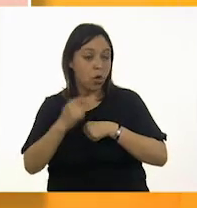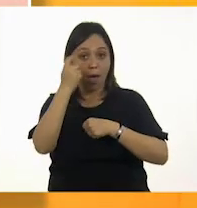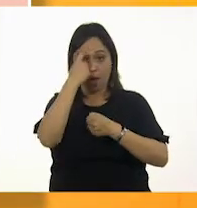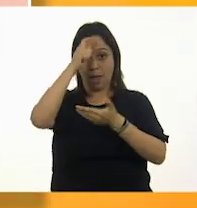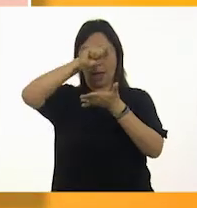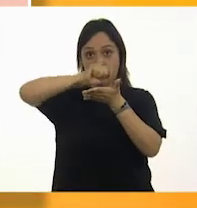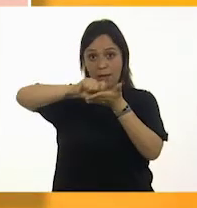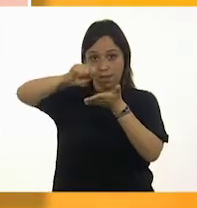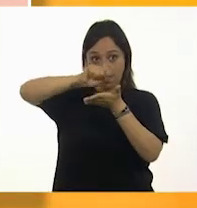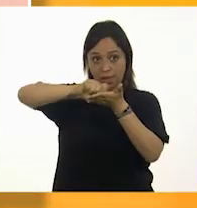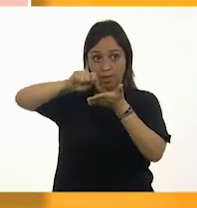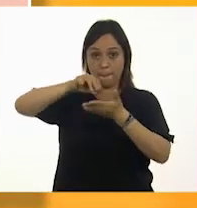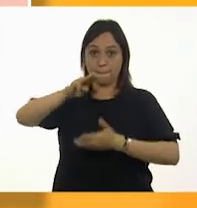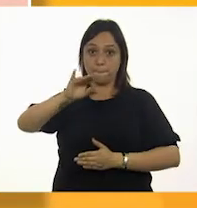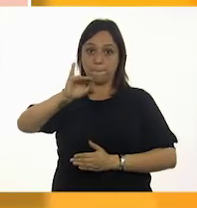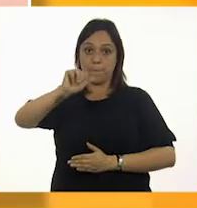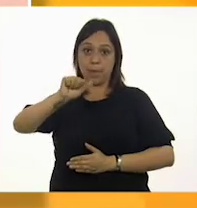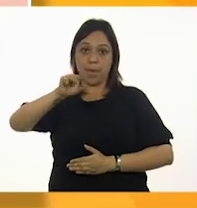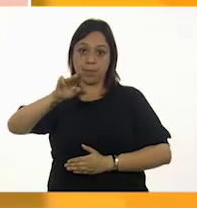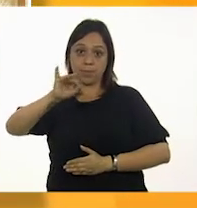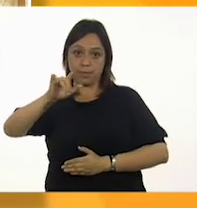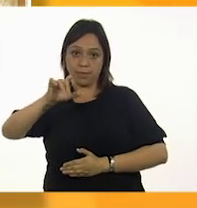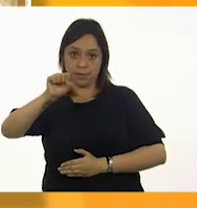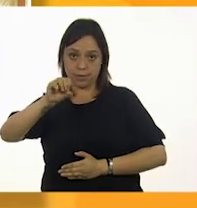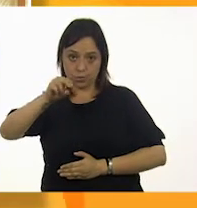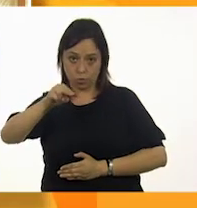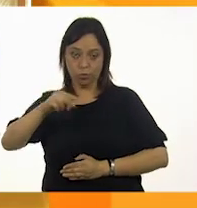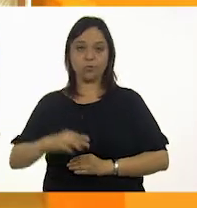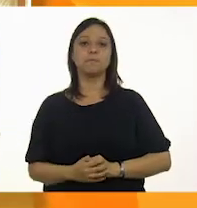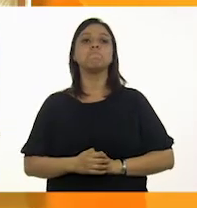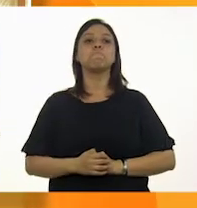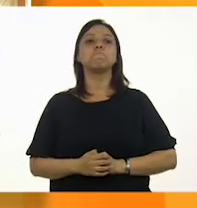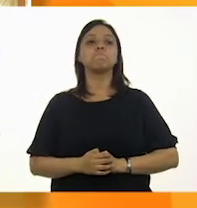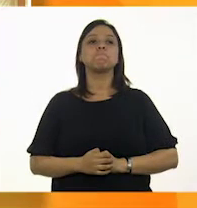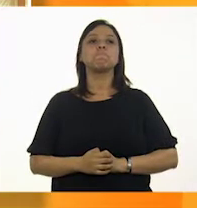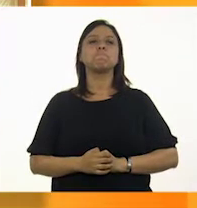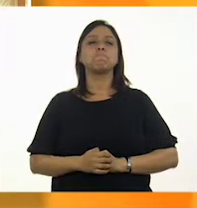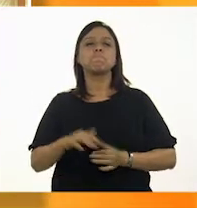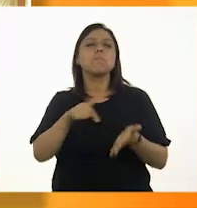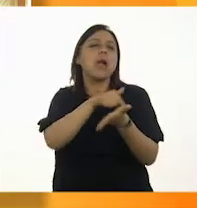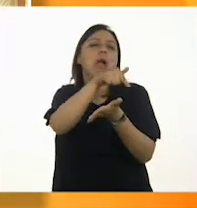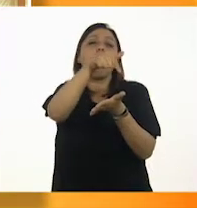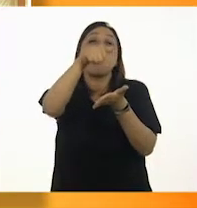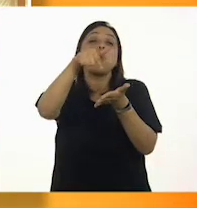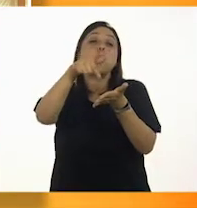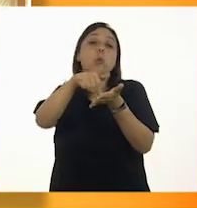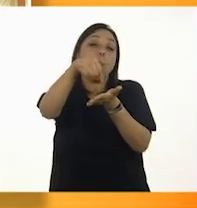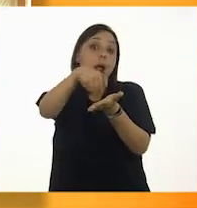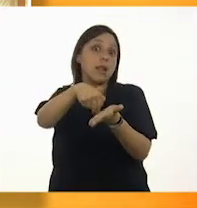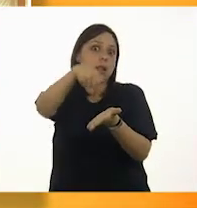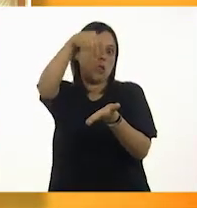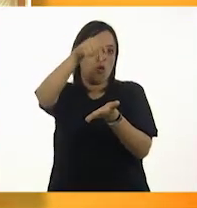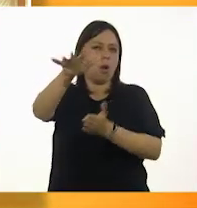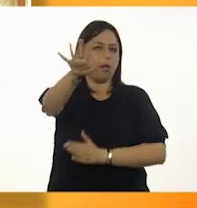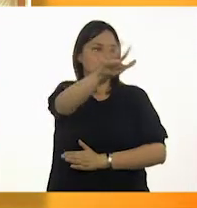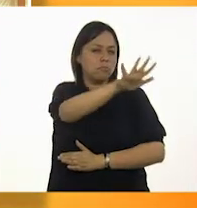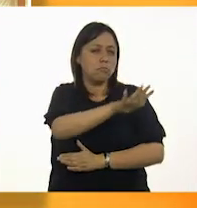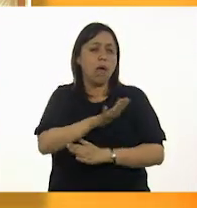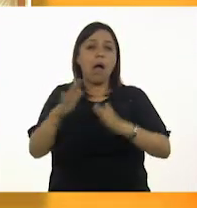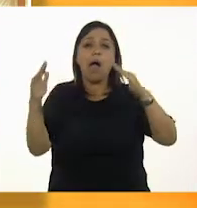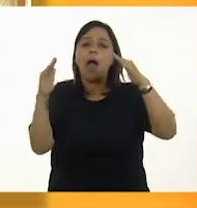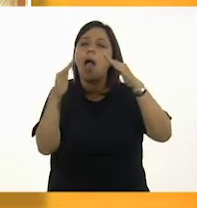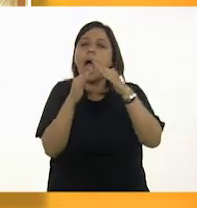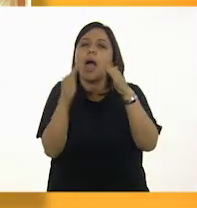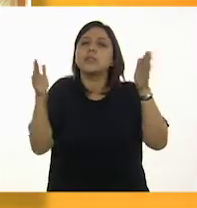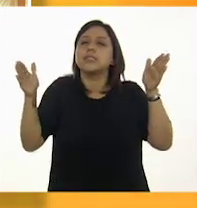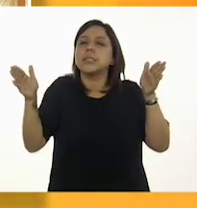ilustración, Mia Nielson. En algún lugar del norte, en una casita muy